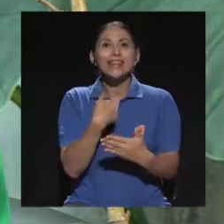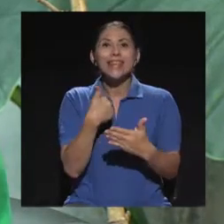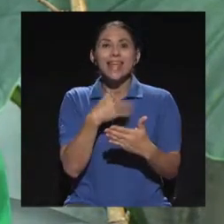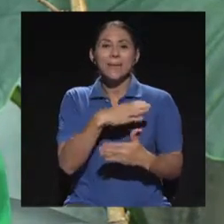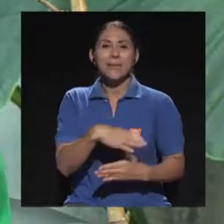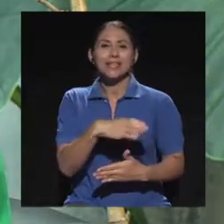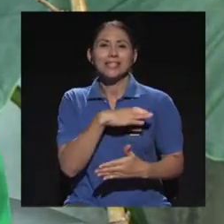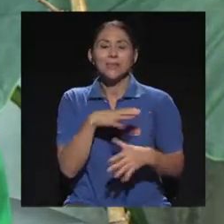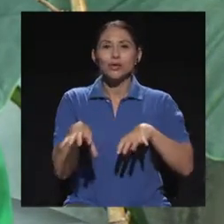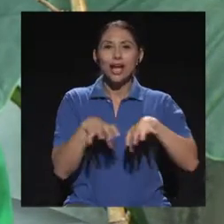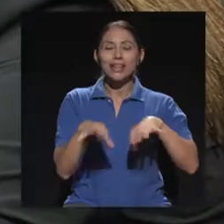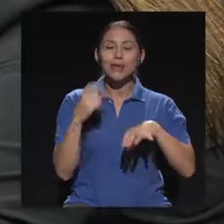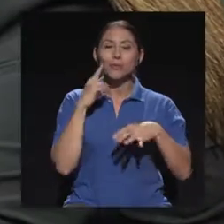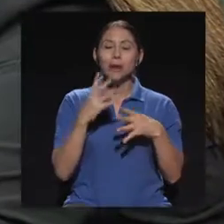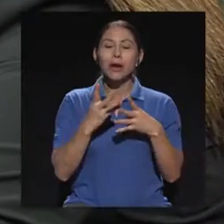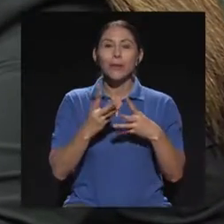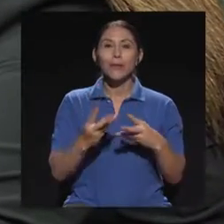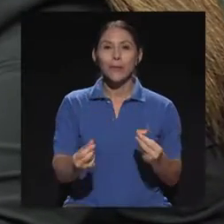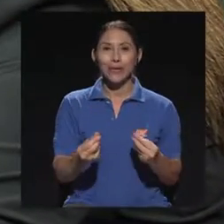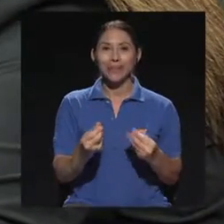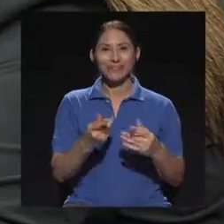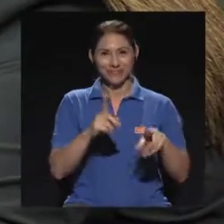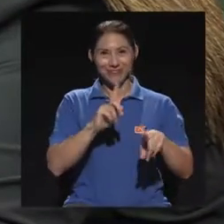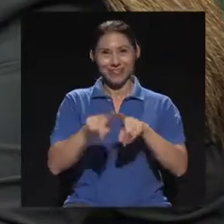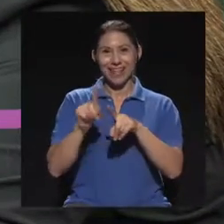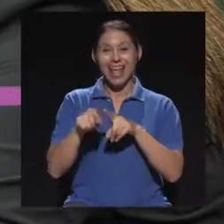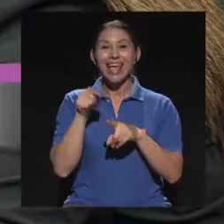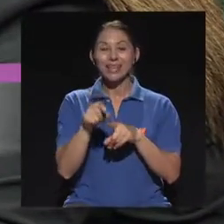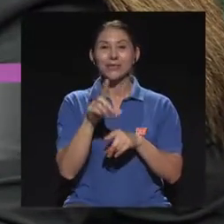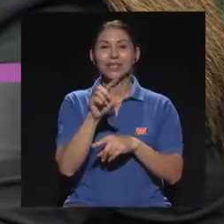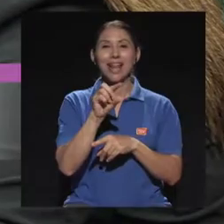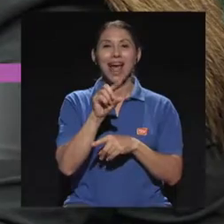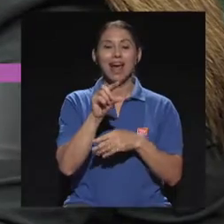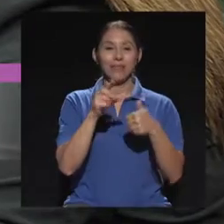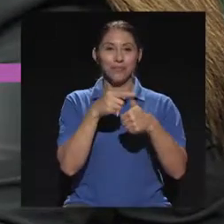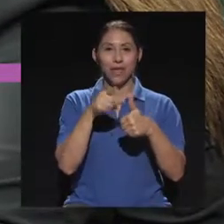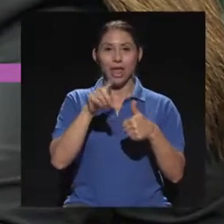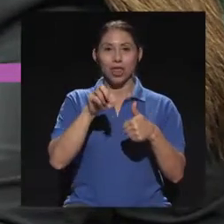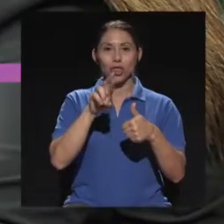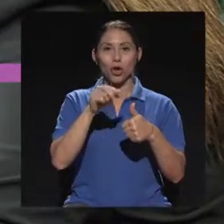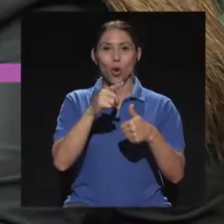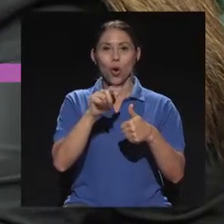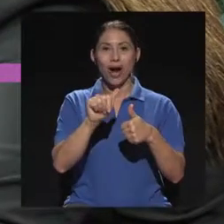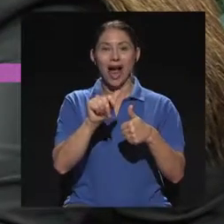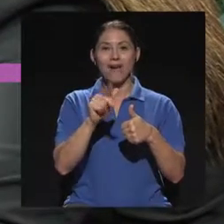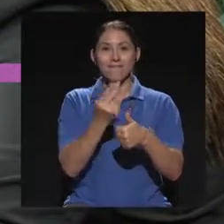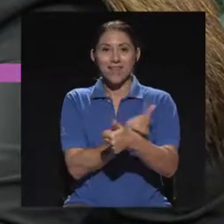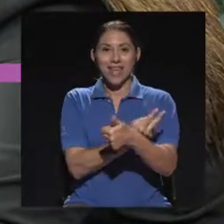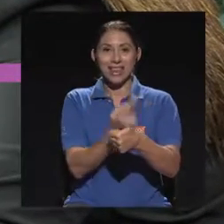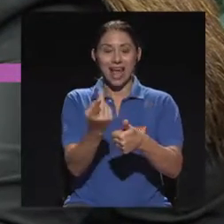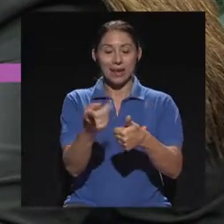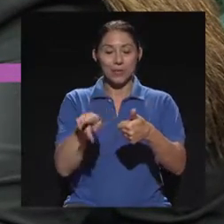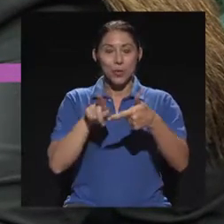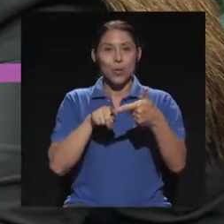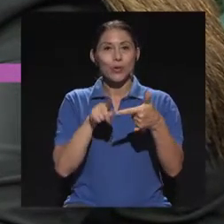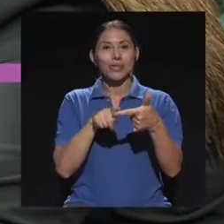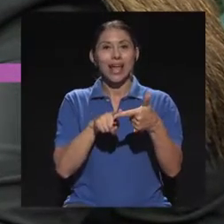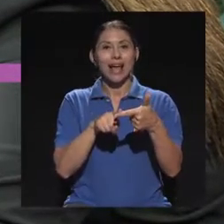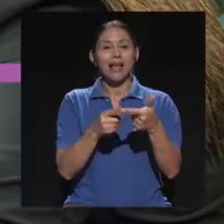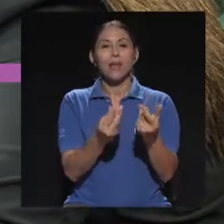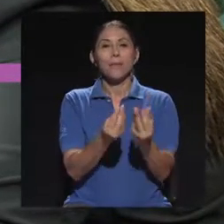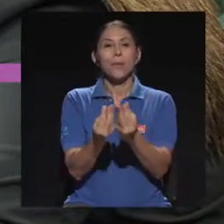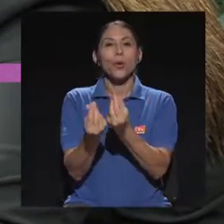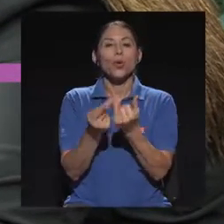mayor o menor concentración, eso sería, digamos, lo que es la droga vegetal. Luego está el producto natural, que es